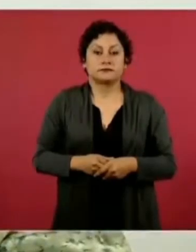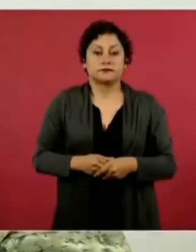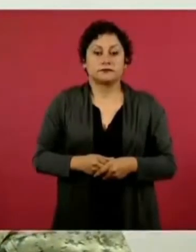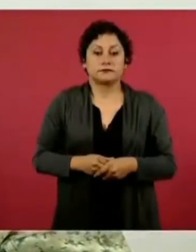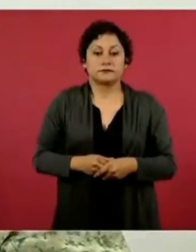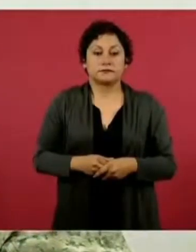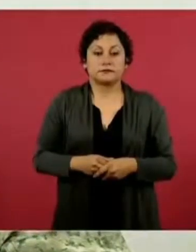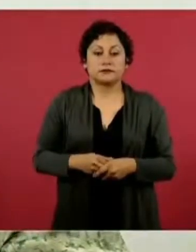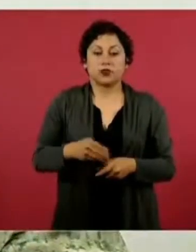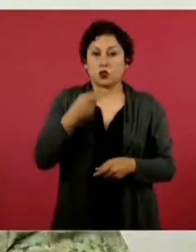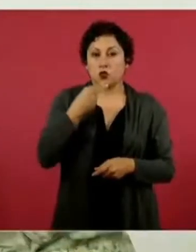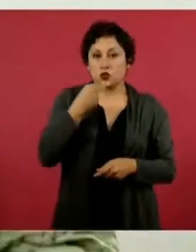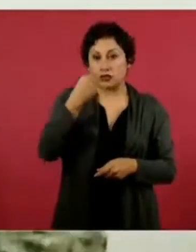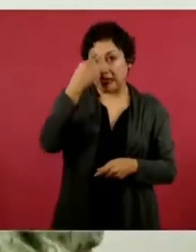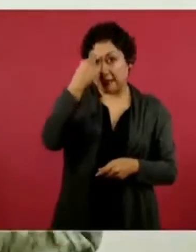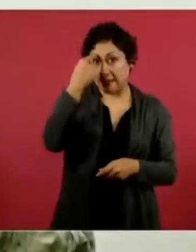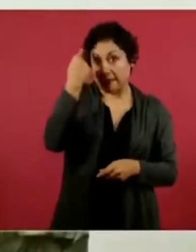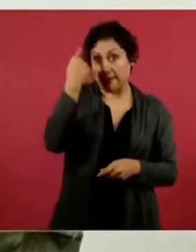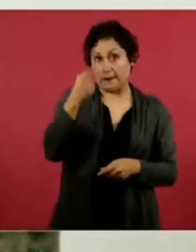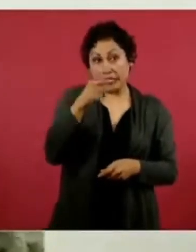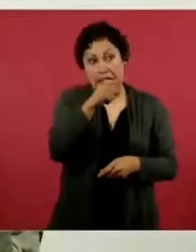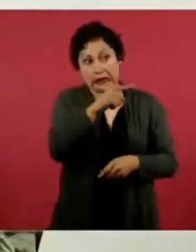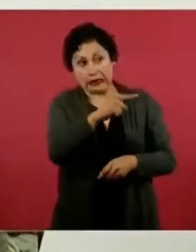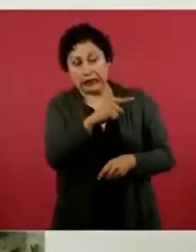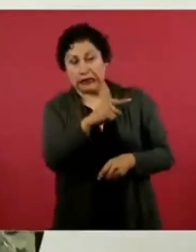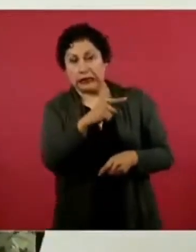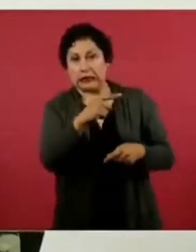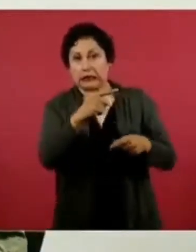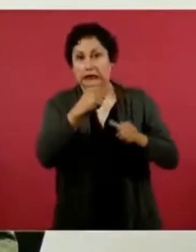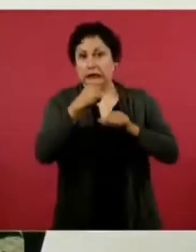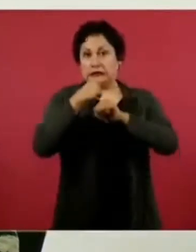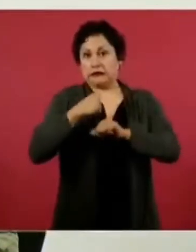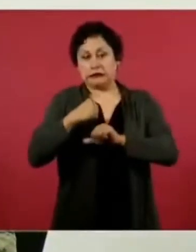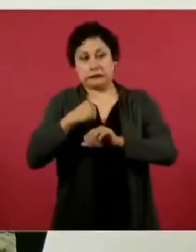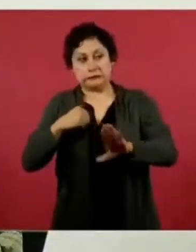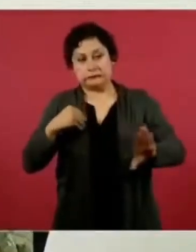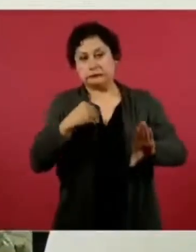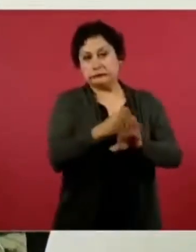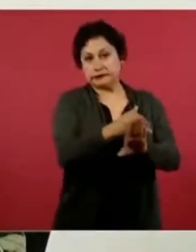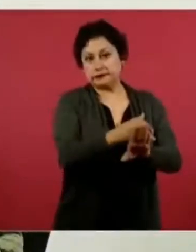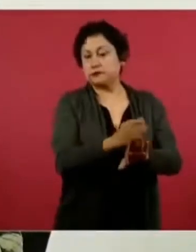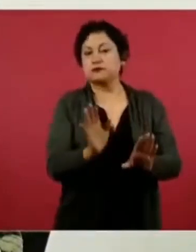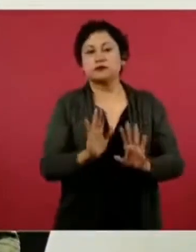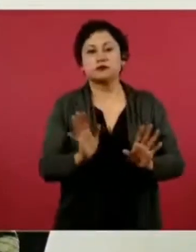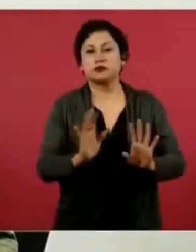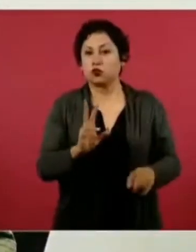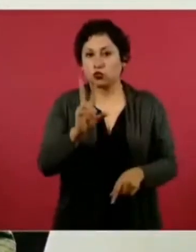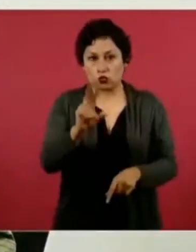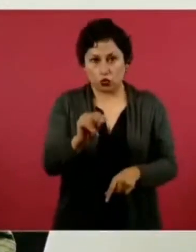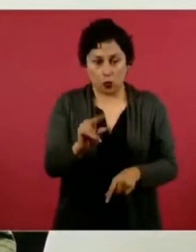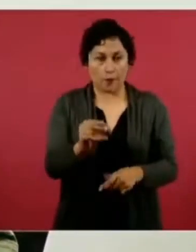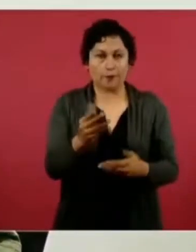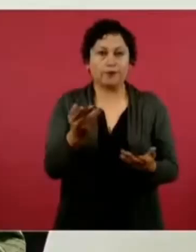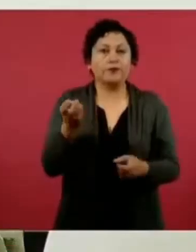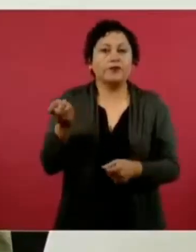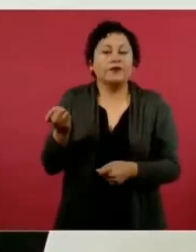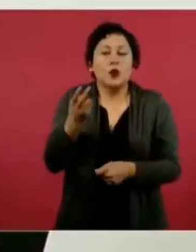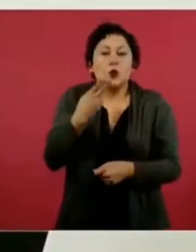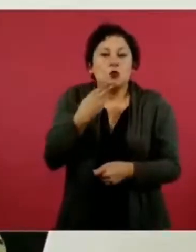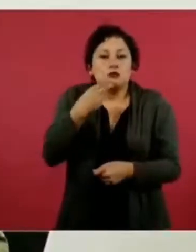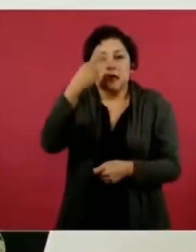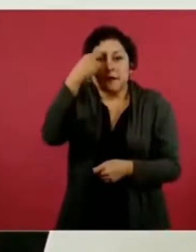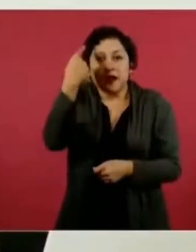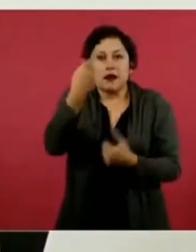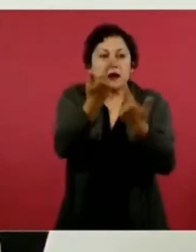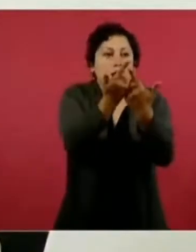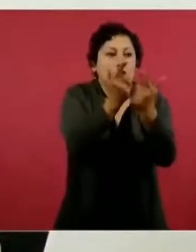autoridades, sino es para generar, es para, en el conflicto que tienen entre ellos, es